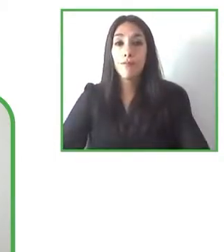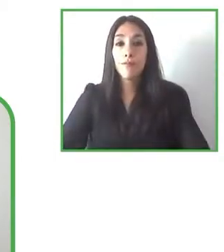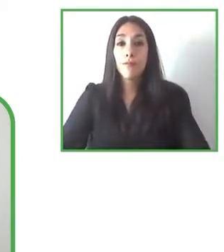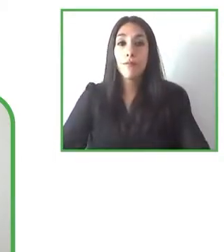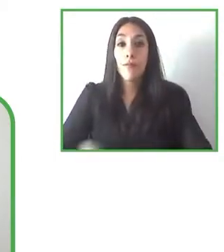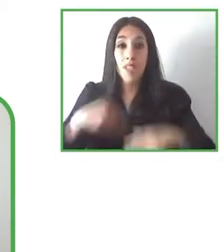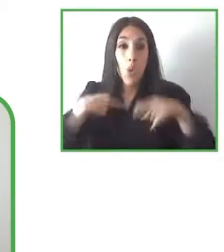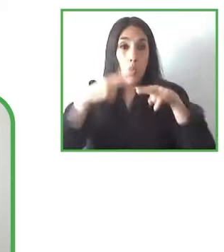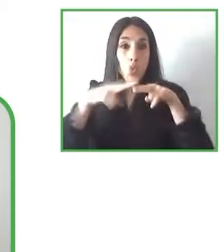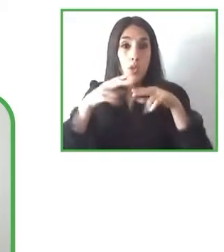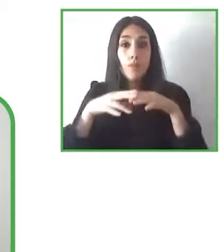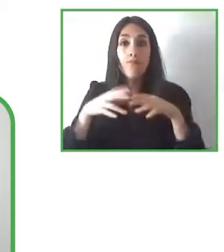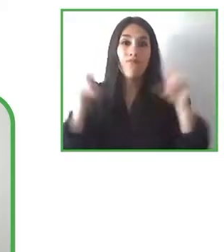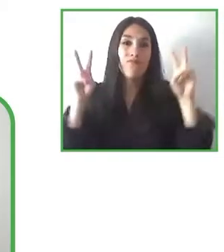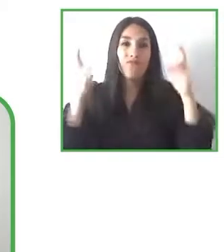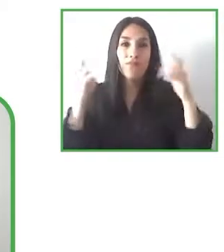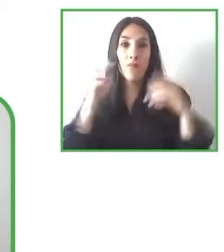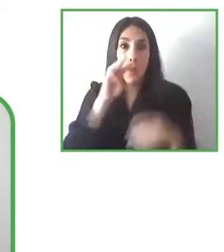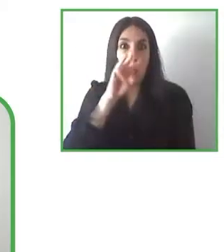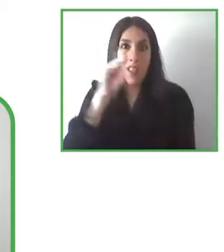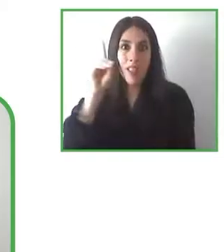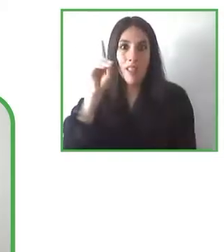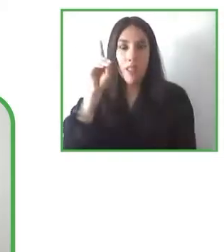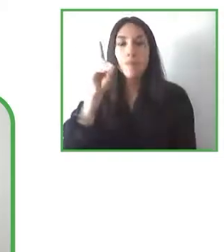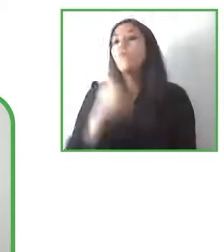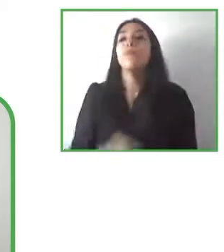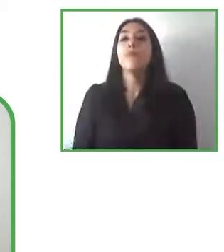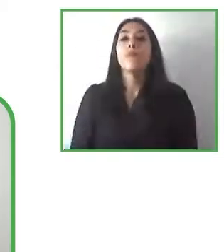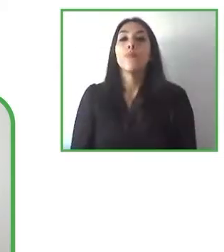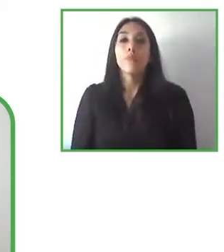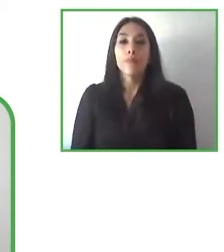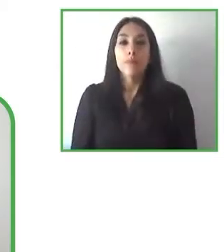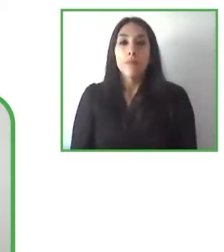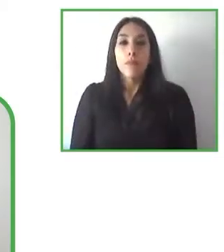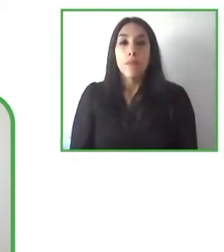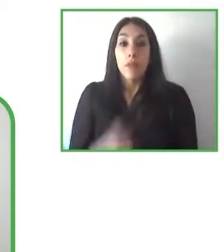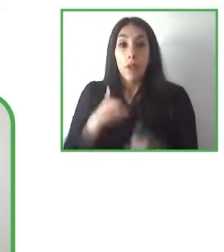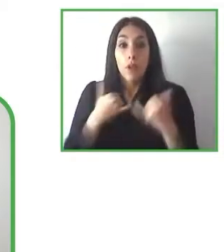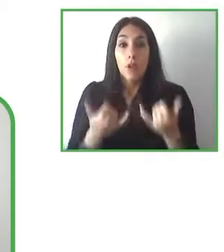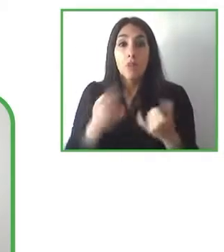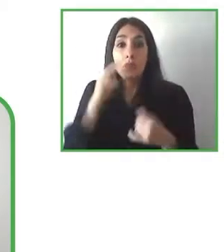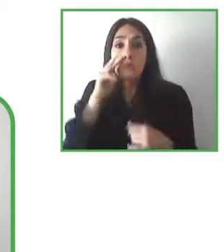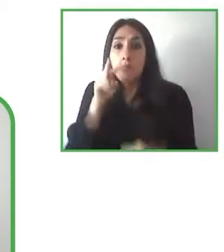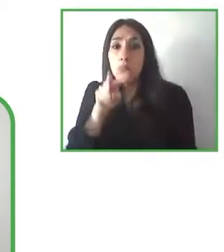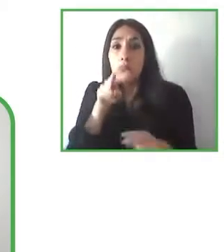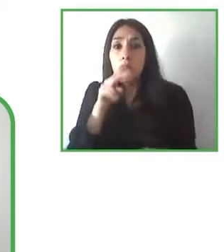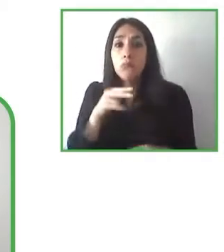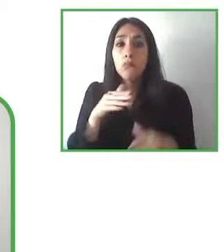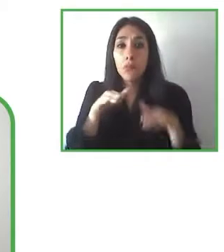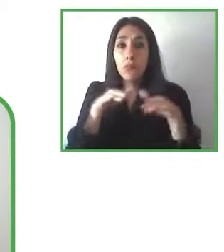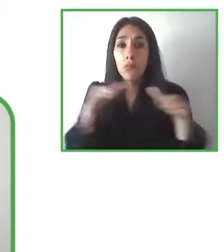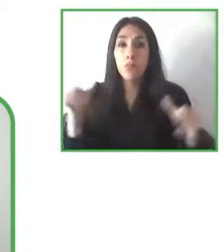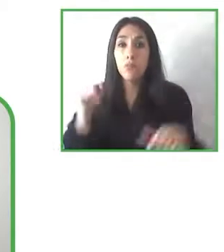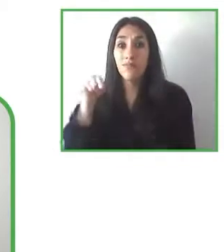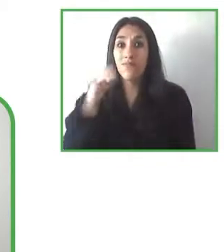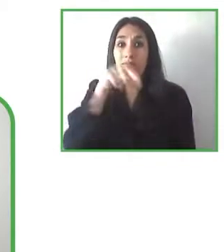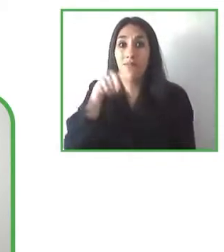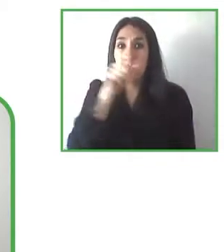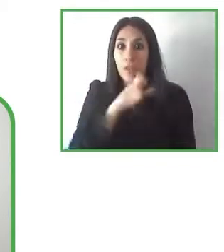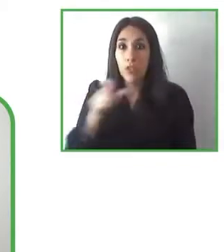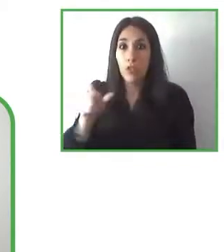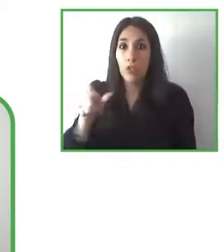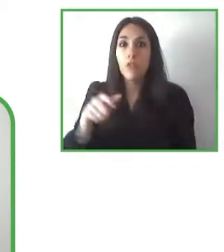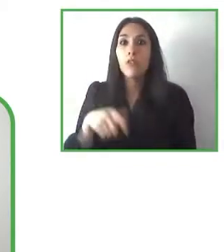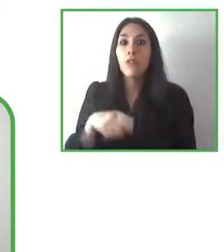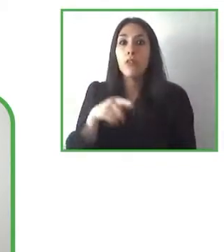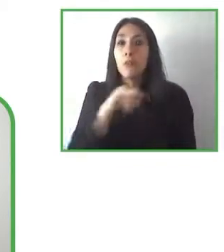que debemos ver la comodidad de los usuarios nuestros usuarios utilizando los lentes en el día